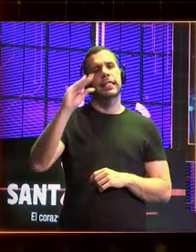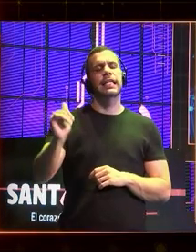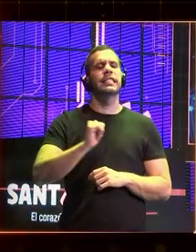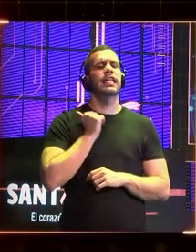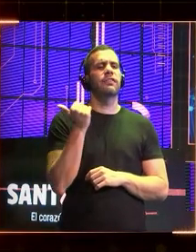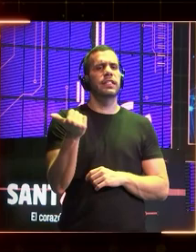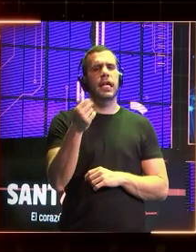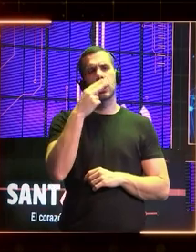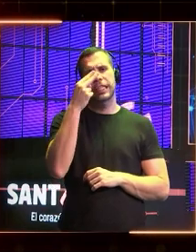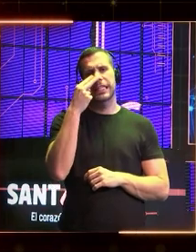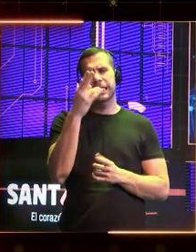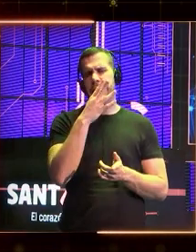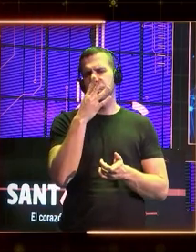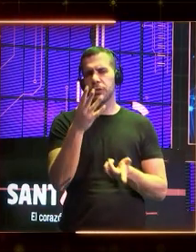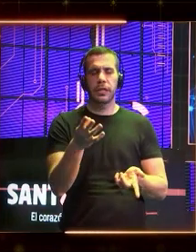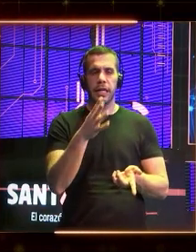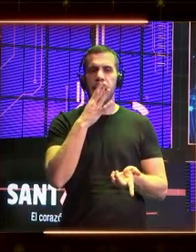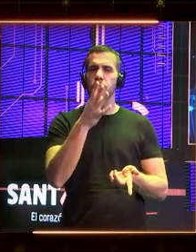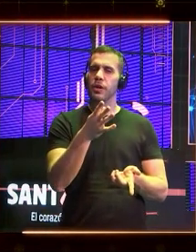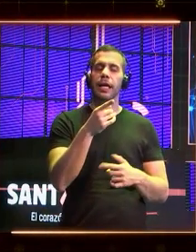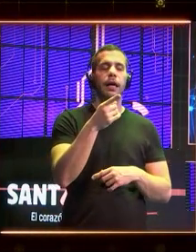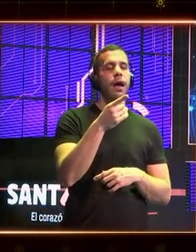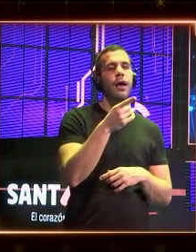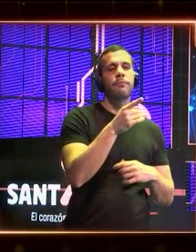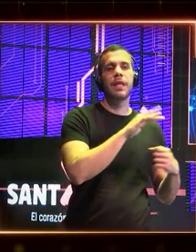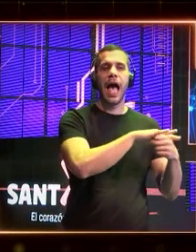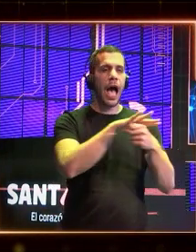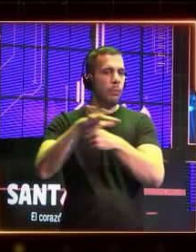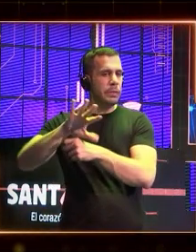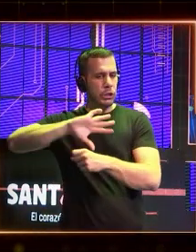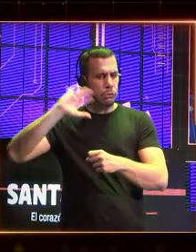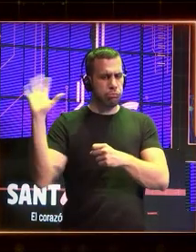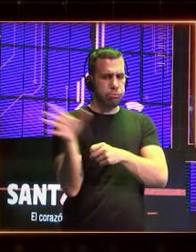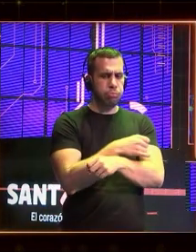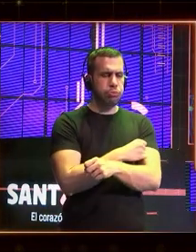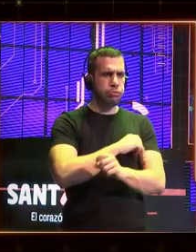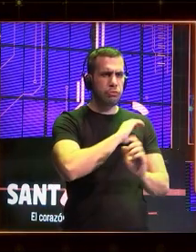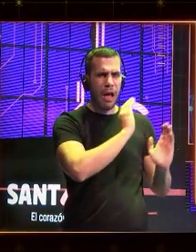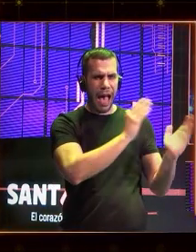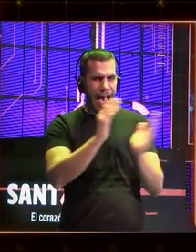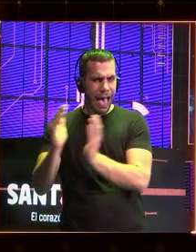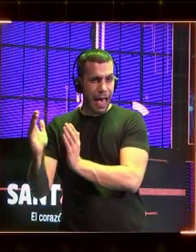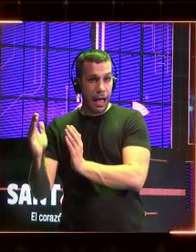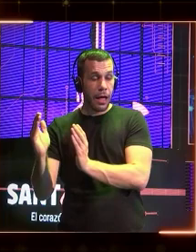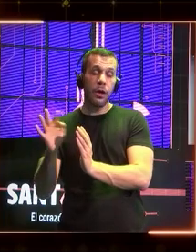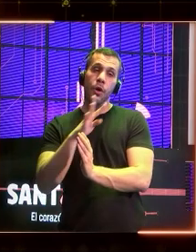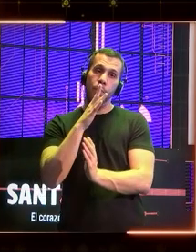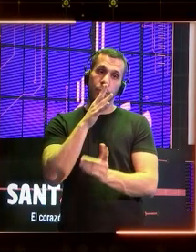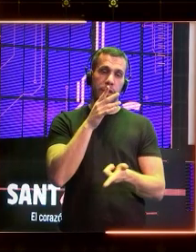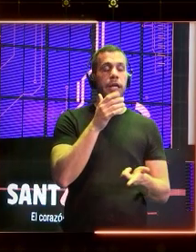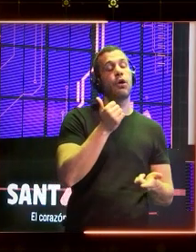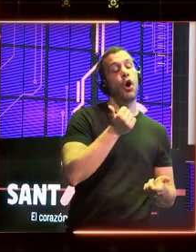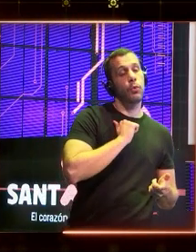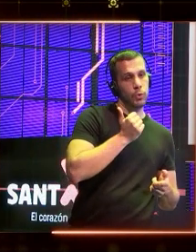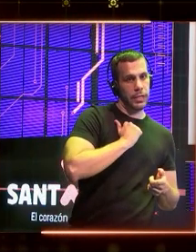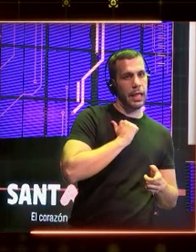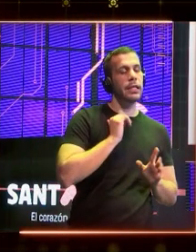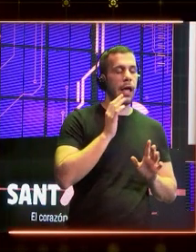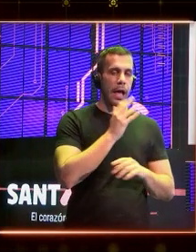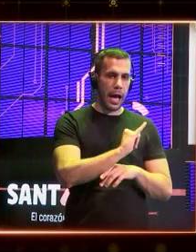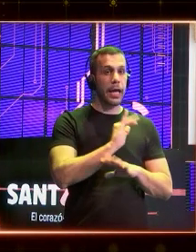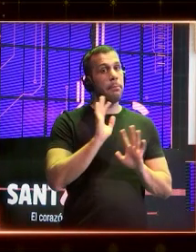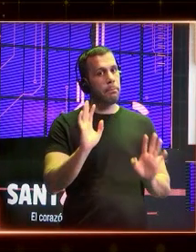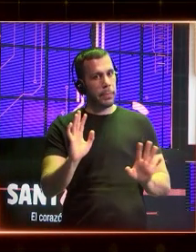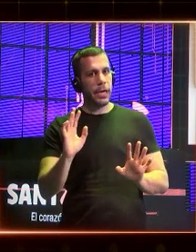pervasiva y por qué está afectando a todas las dimensiones? Porque tiene oportunidades y también tiene riesgos. Pero si no tuviera oportunidades y